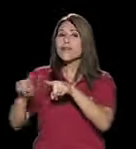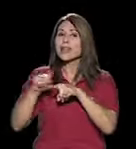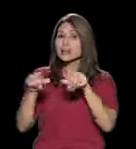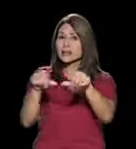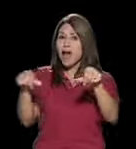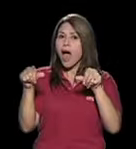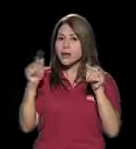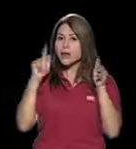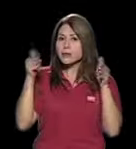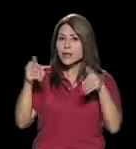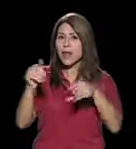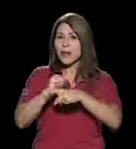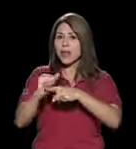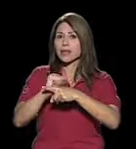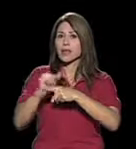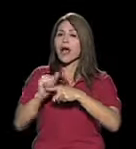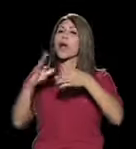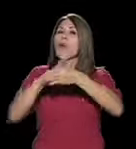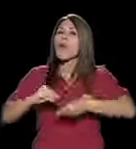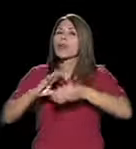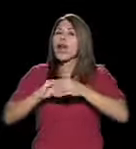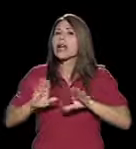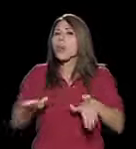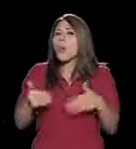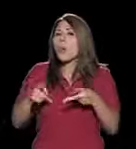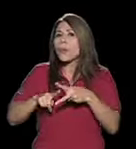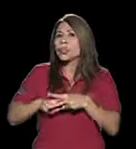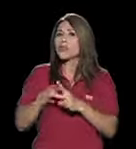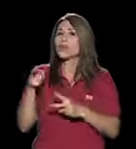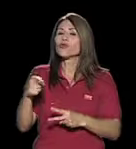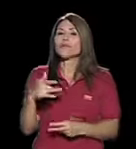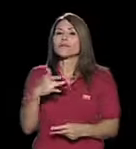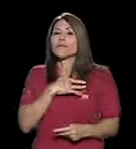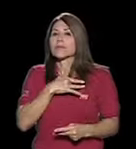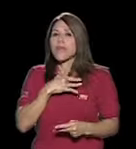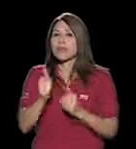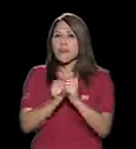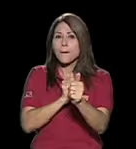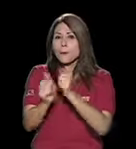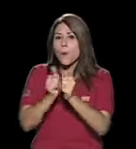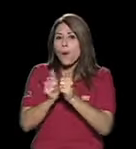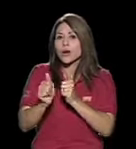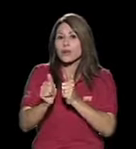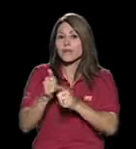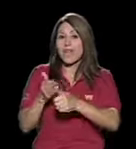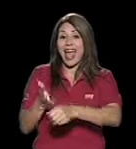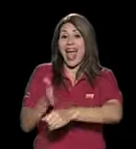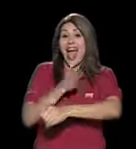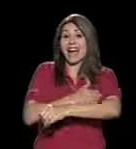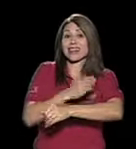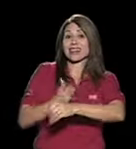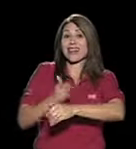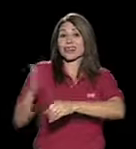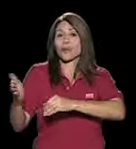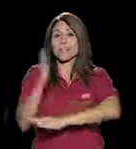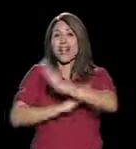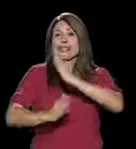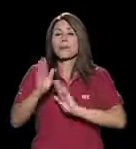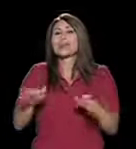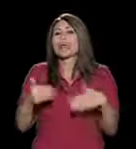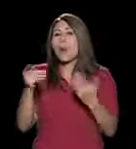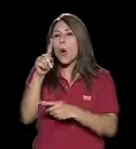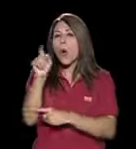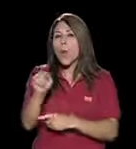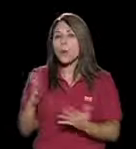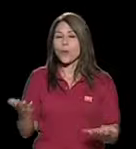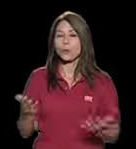disciplinas. Cuéntame a gente cómo inició esta pasión por el deporte y cómo se ha mantenido antes y después de adquirir esta condición